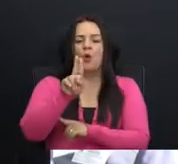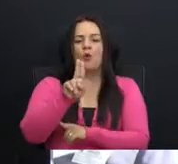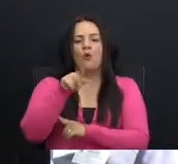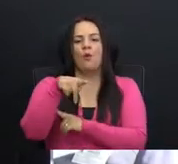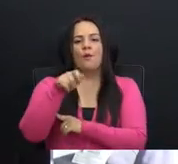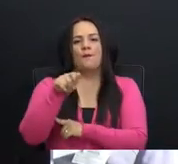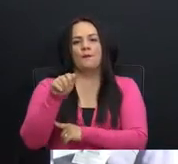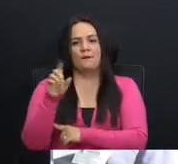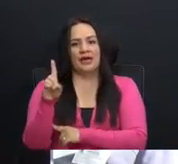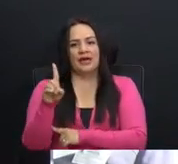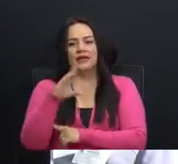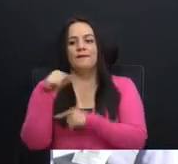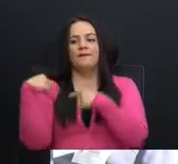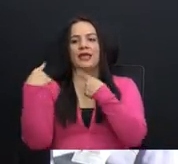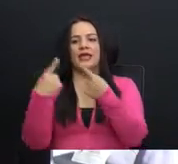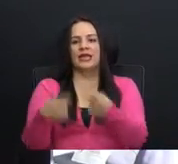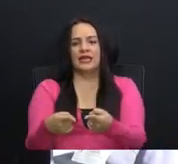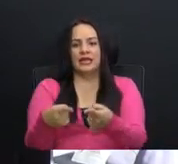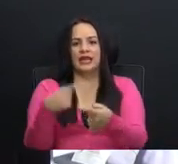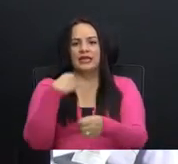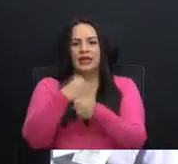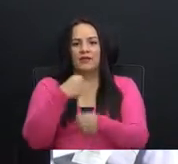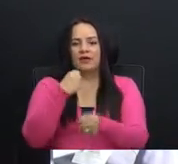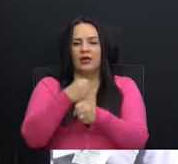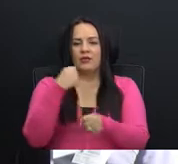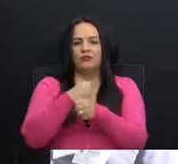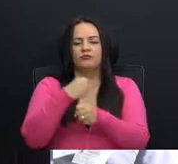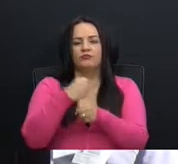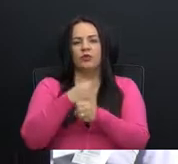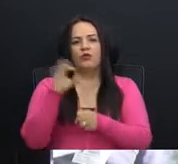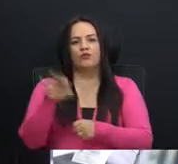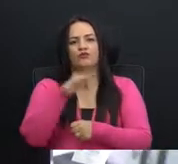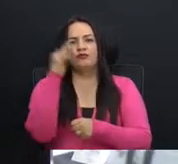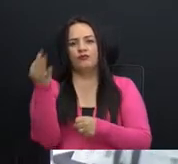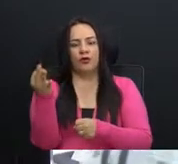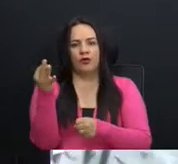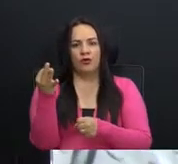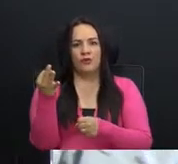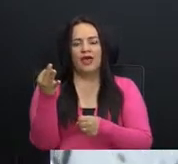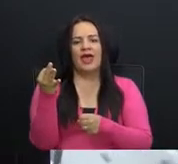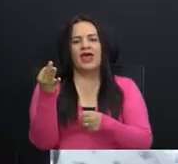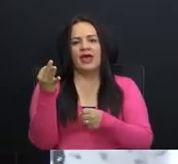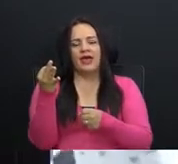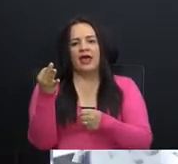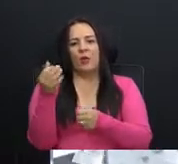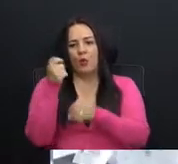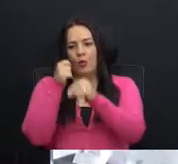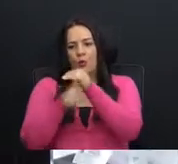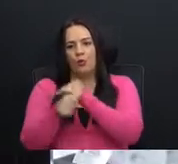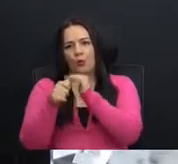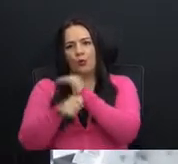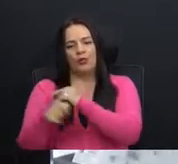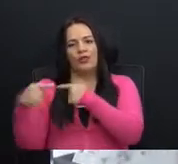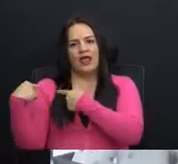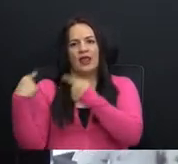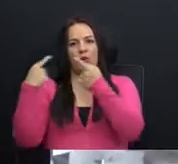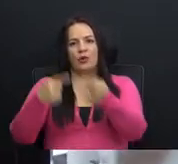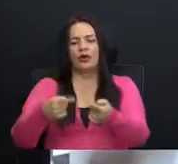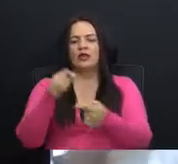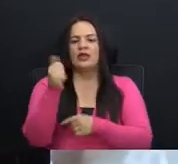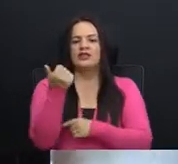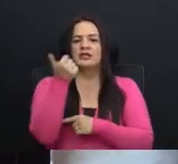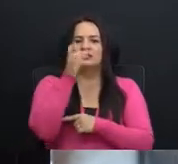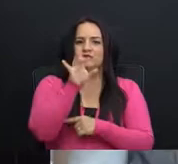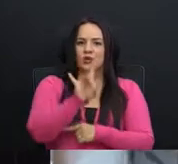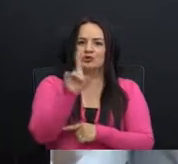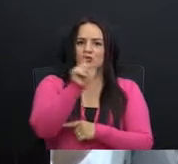operando de manera facto y a la sombra, o sea, de manera clandestina, a lo largo de 18